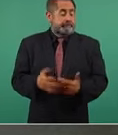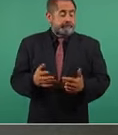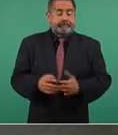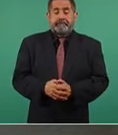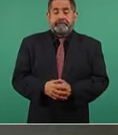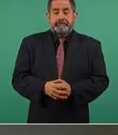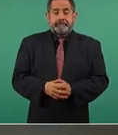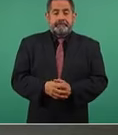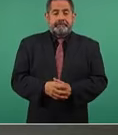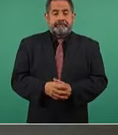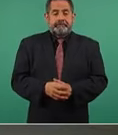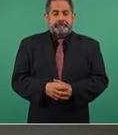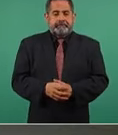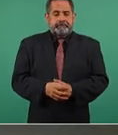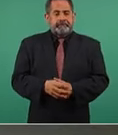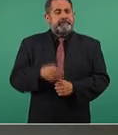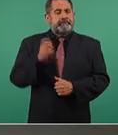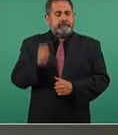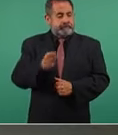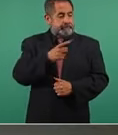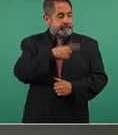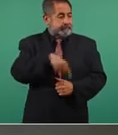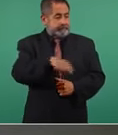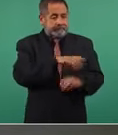se han dedicado